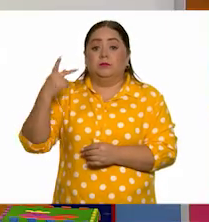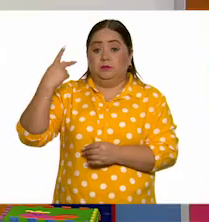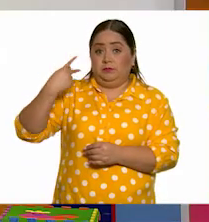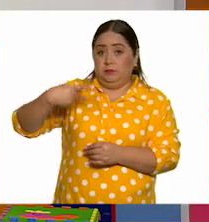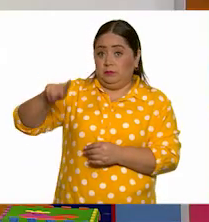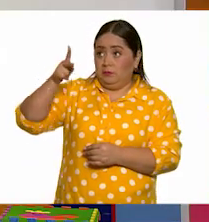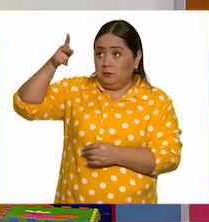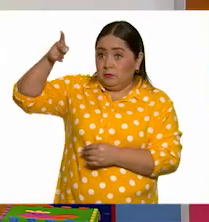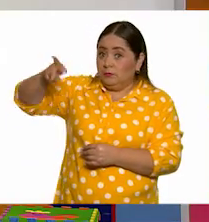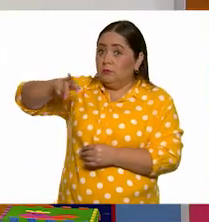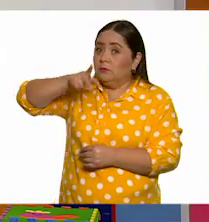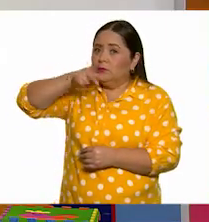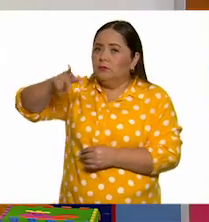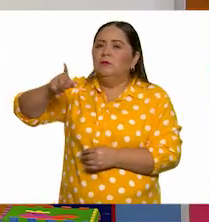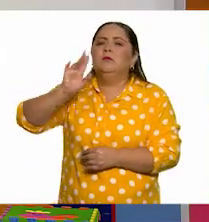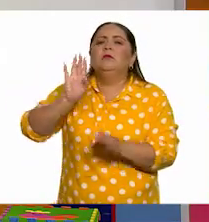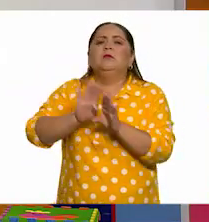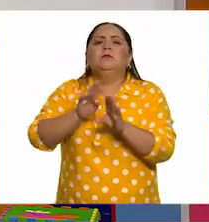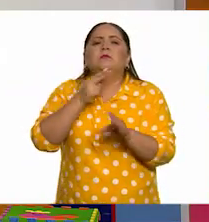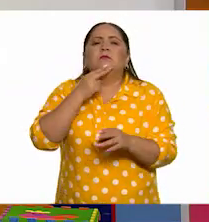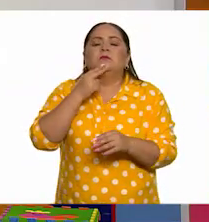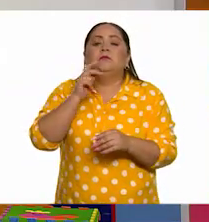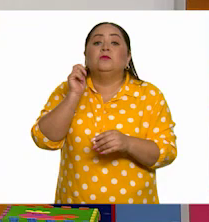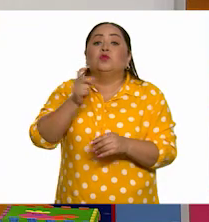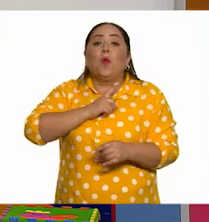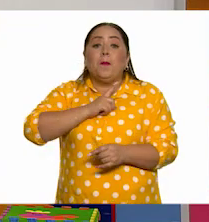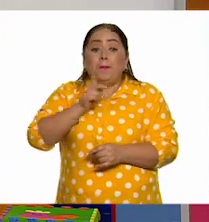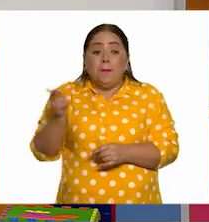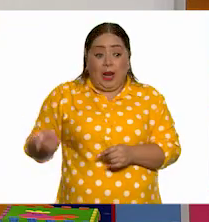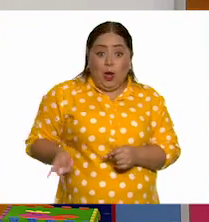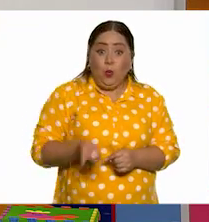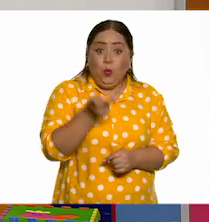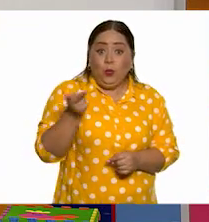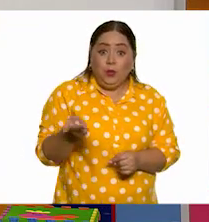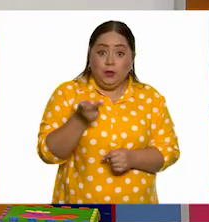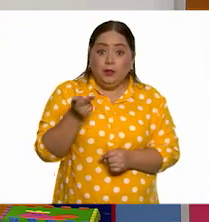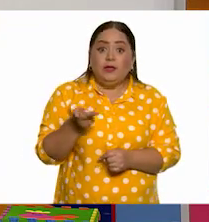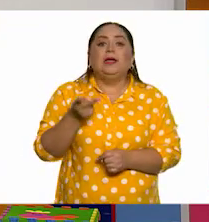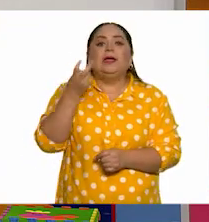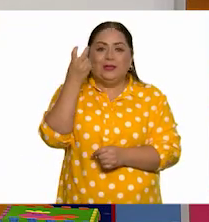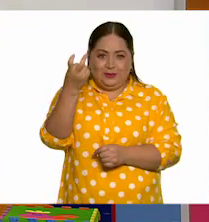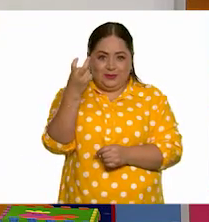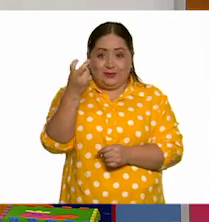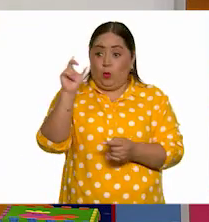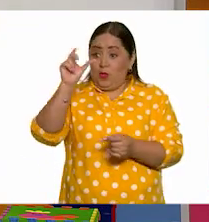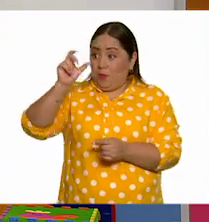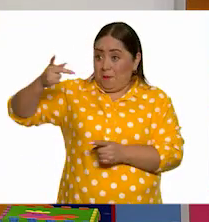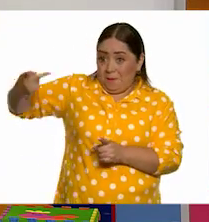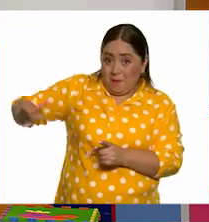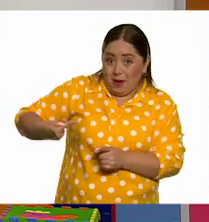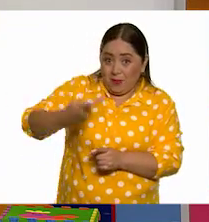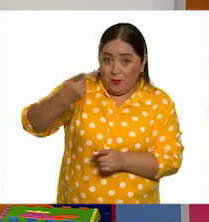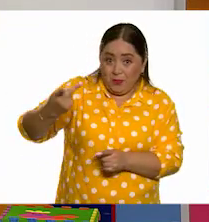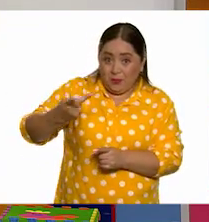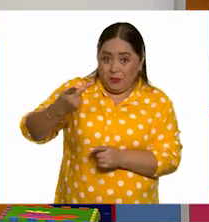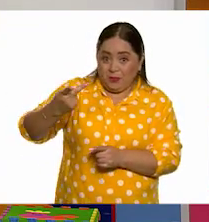estas palabras las está usando en preguntas. Como preguntas. Y entonces en pregunta